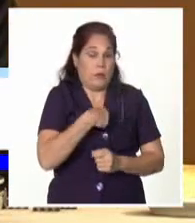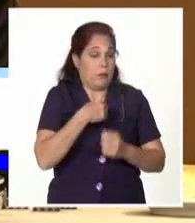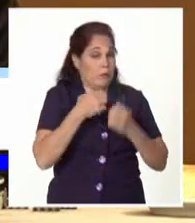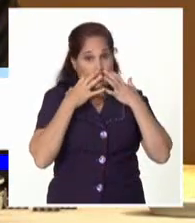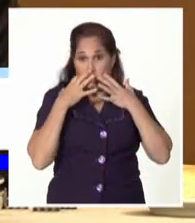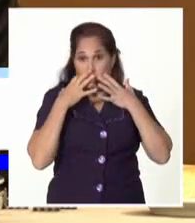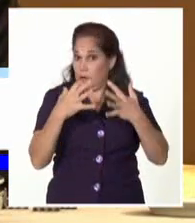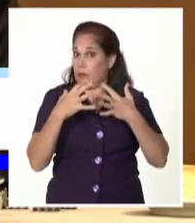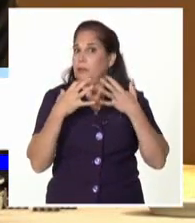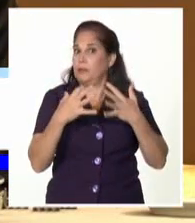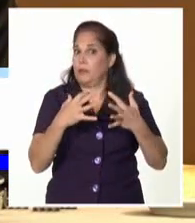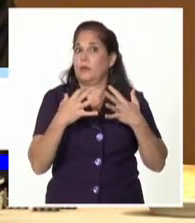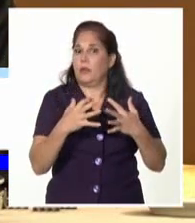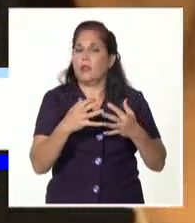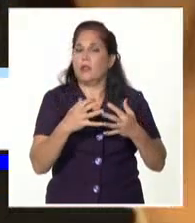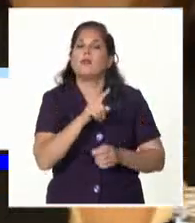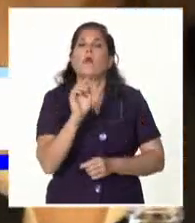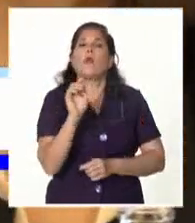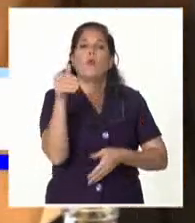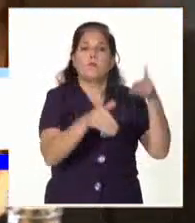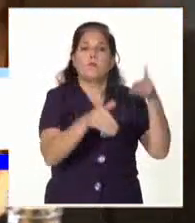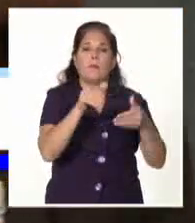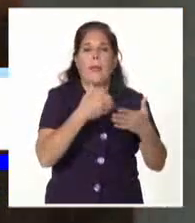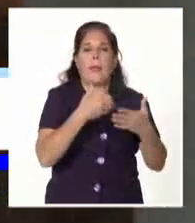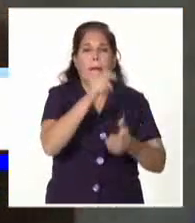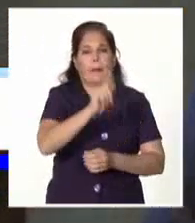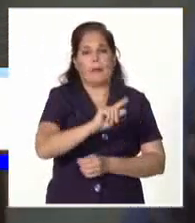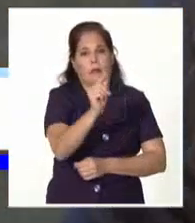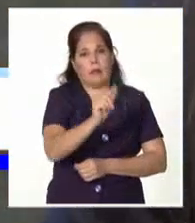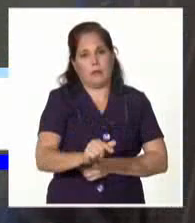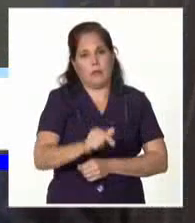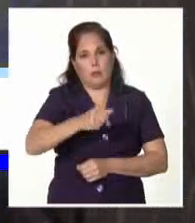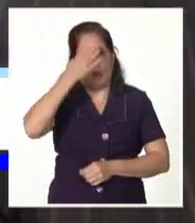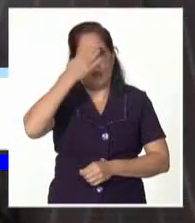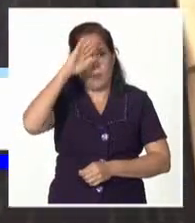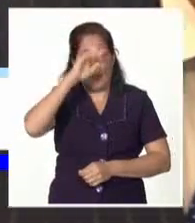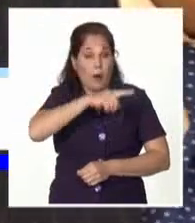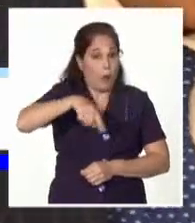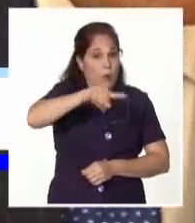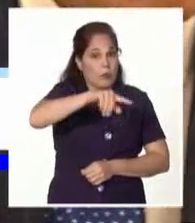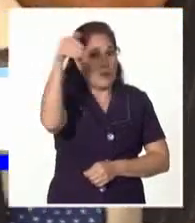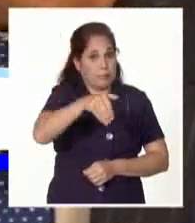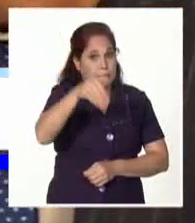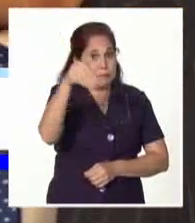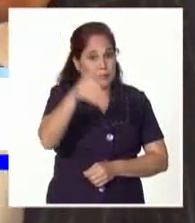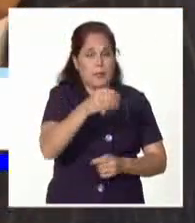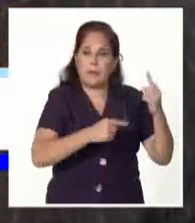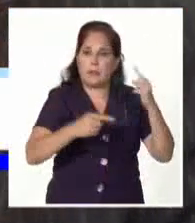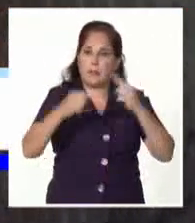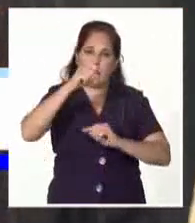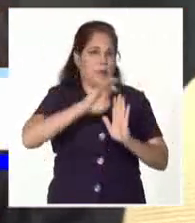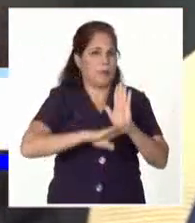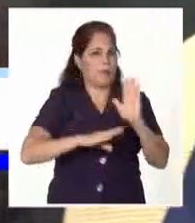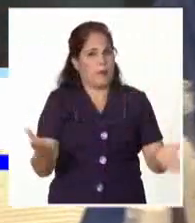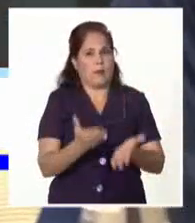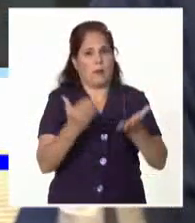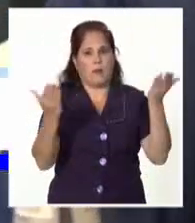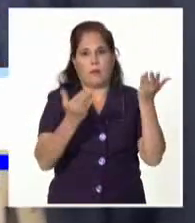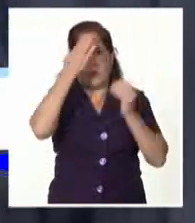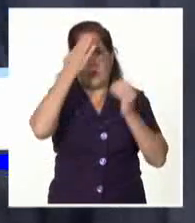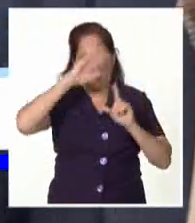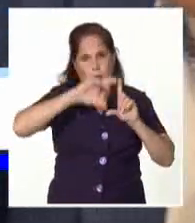por esas razones, la presencia del empresariado italiano en Cuba. Hoy, de hecho, ustedes están presentes en los principales programas de desarrollo de nuestro país